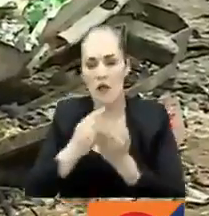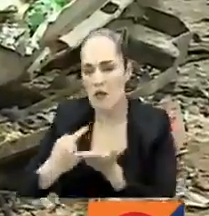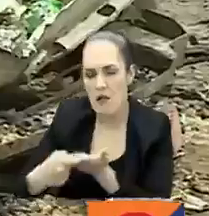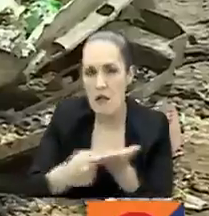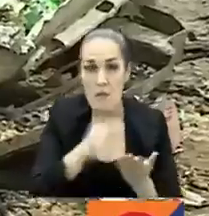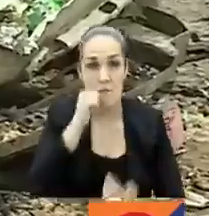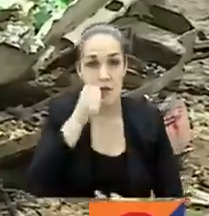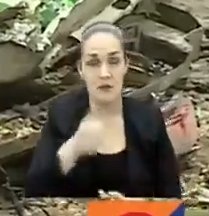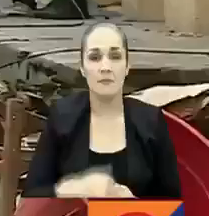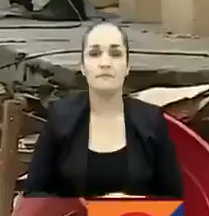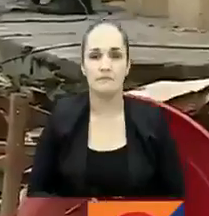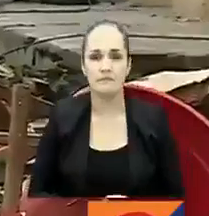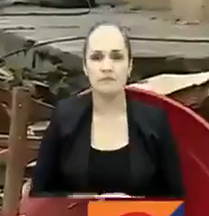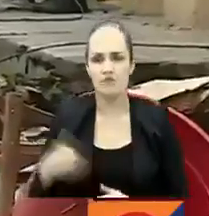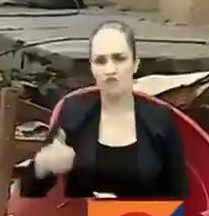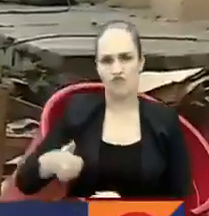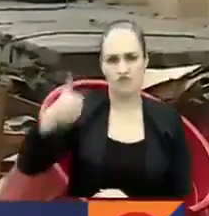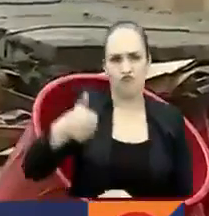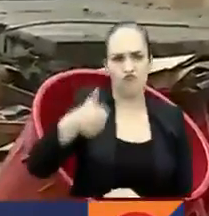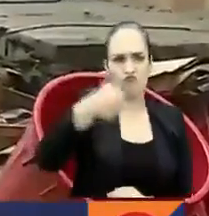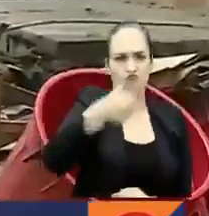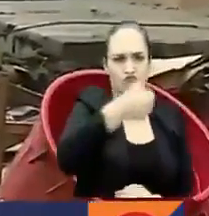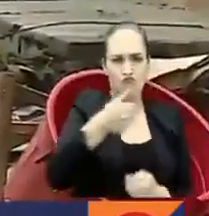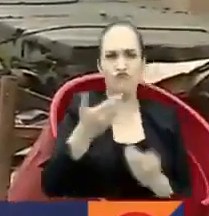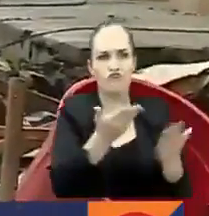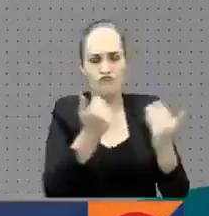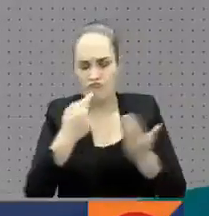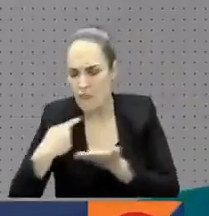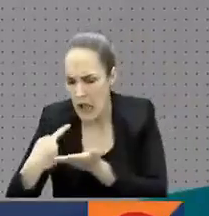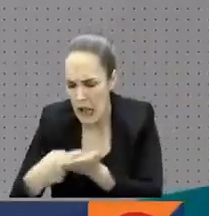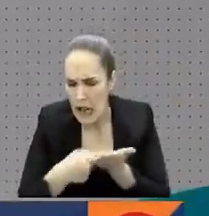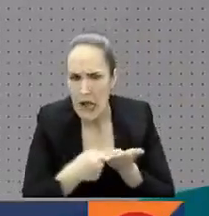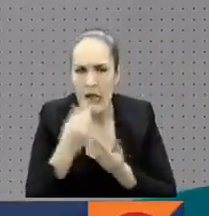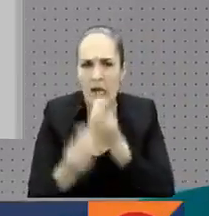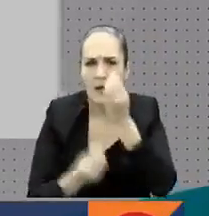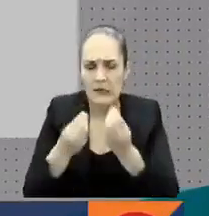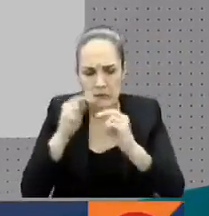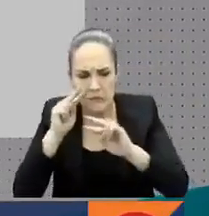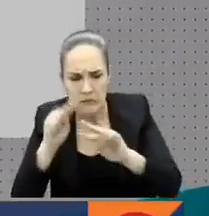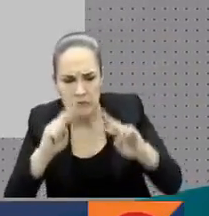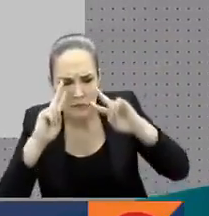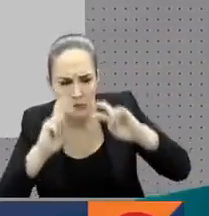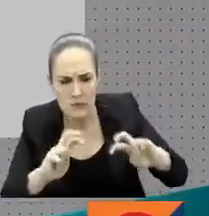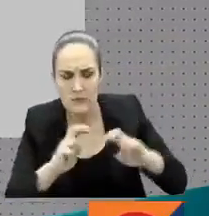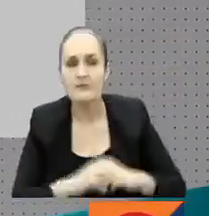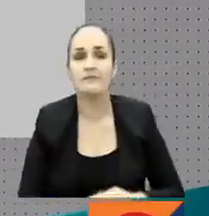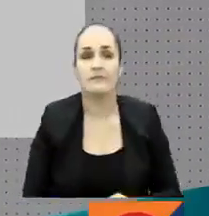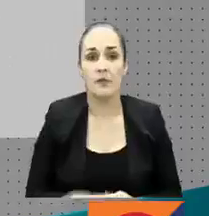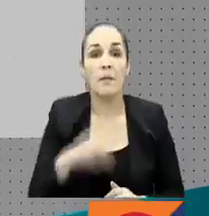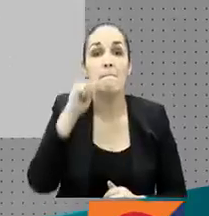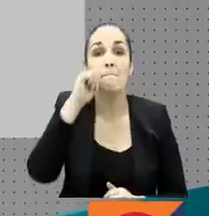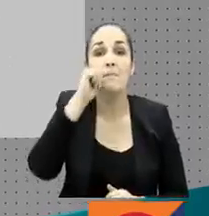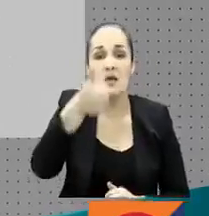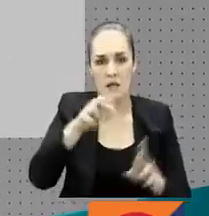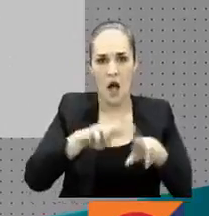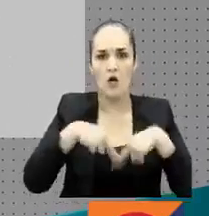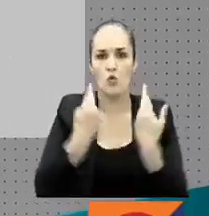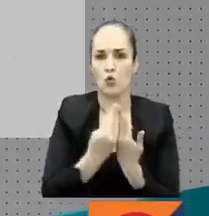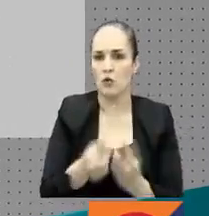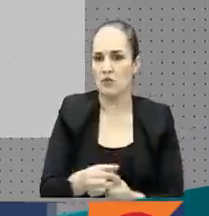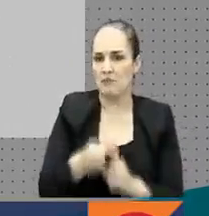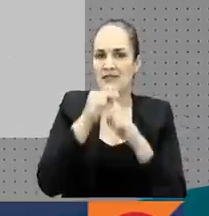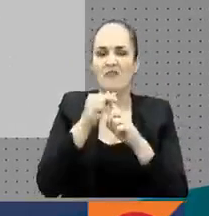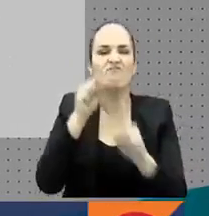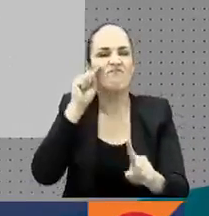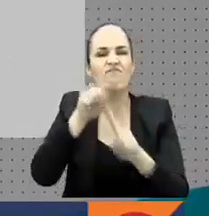Las autoridades locales continúan evaluando lo ocurrido en este lugar. Mañana tenemos un consejo para definir